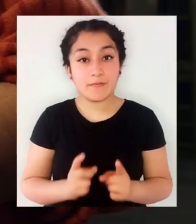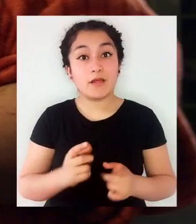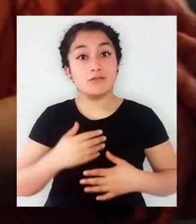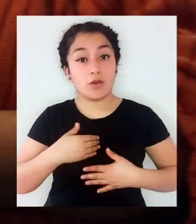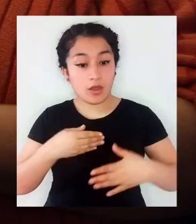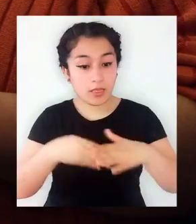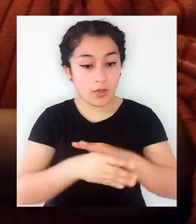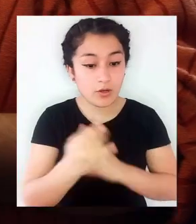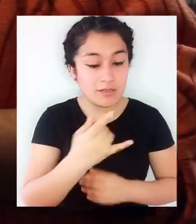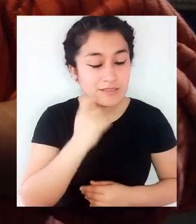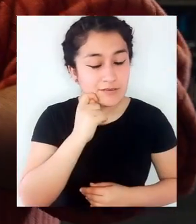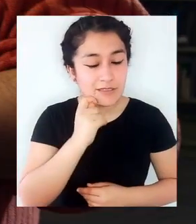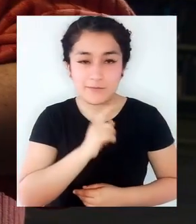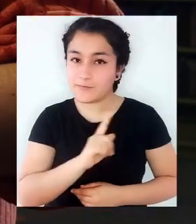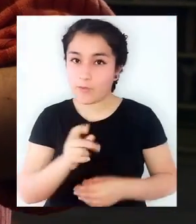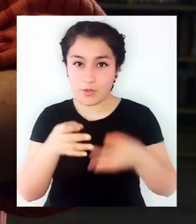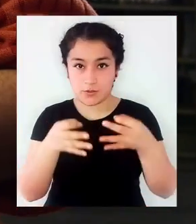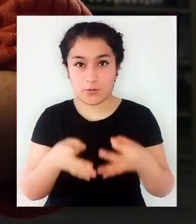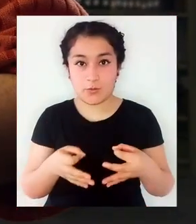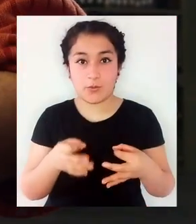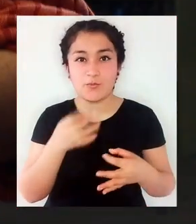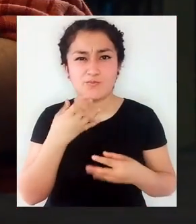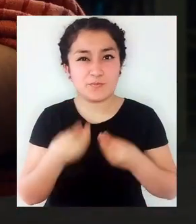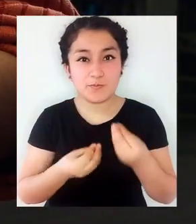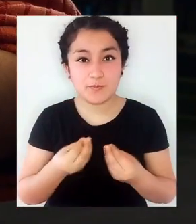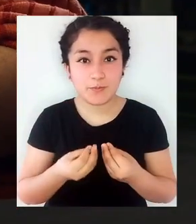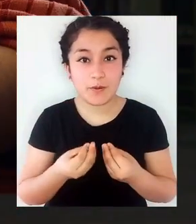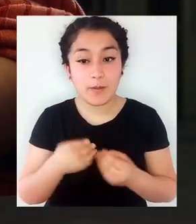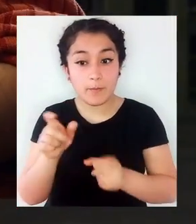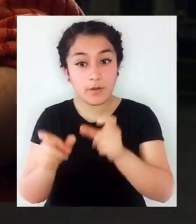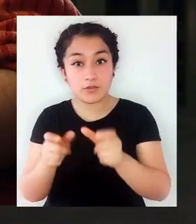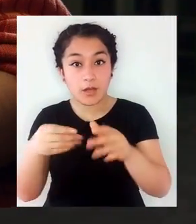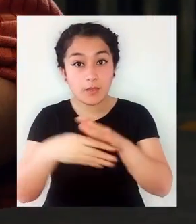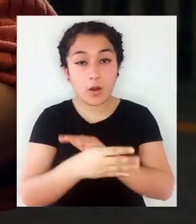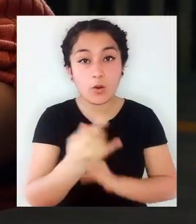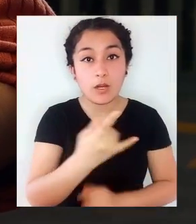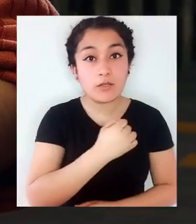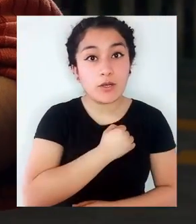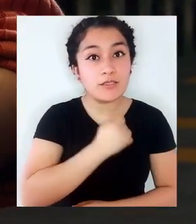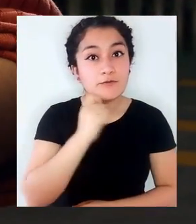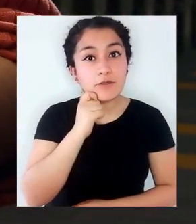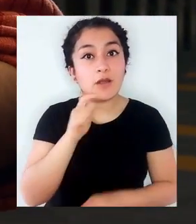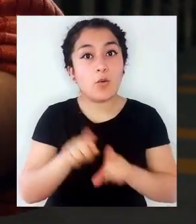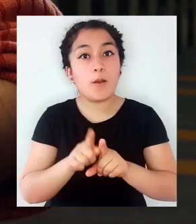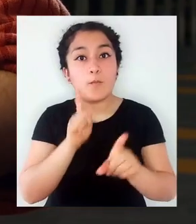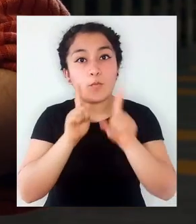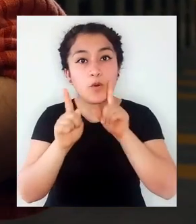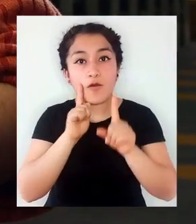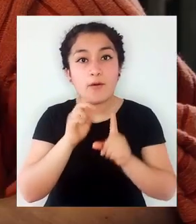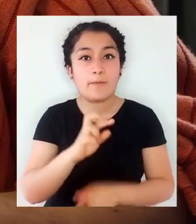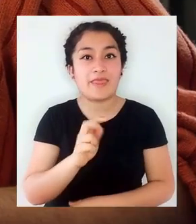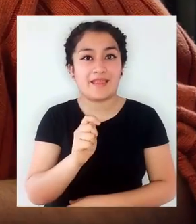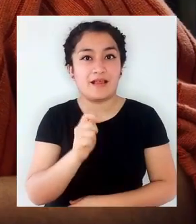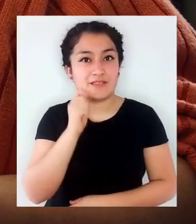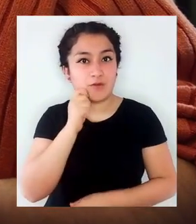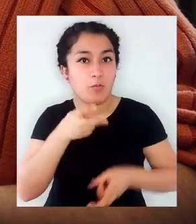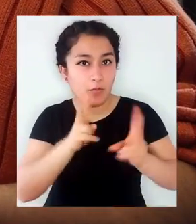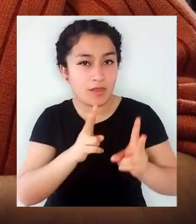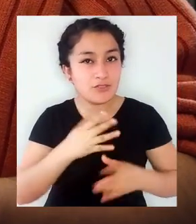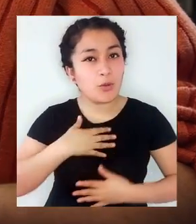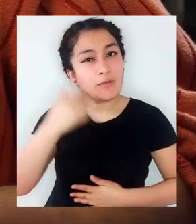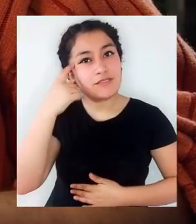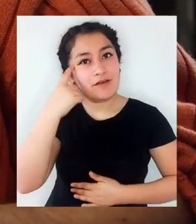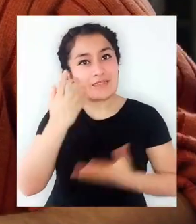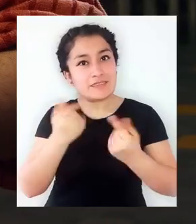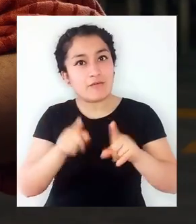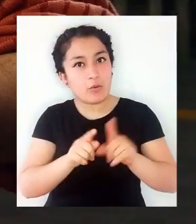Al entrar me sentía inseguro debido a que las personas que habían entrado por prueba de selección ya habían probado su lugar aquí. Yo sentía que